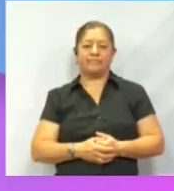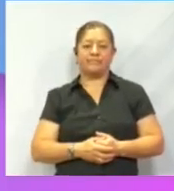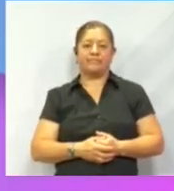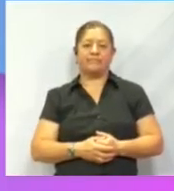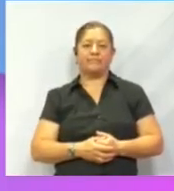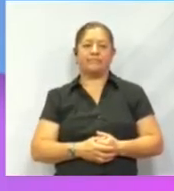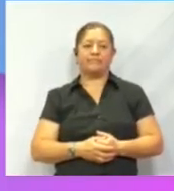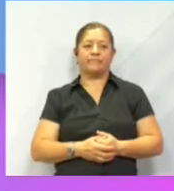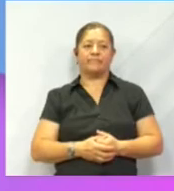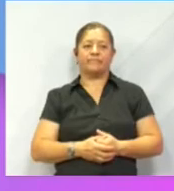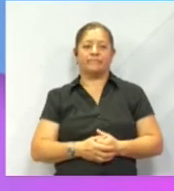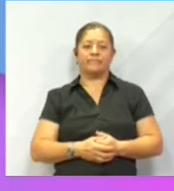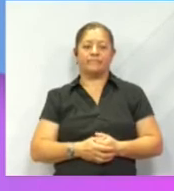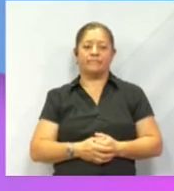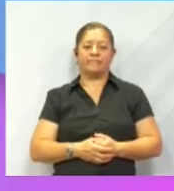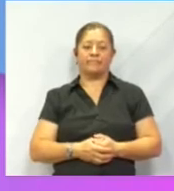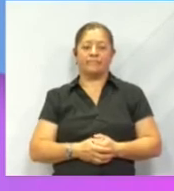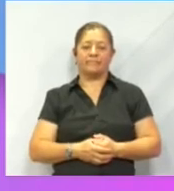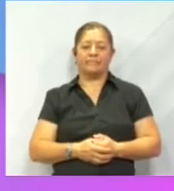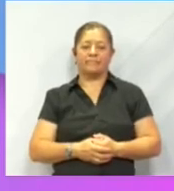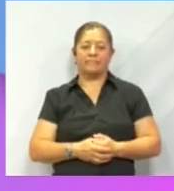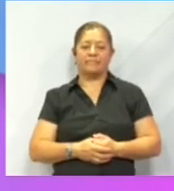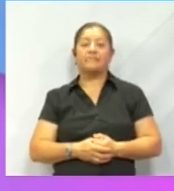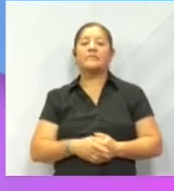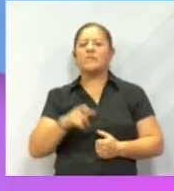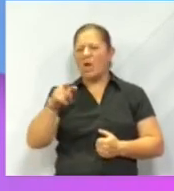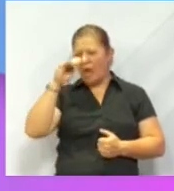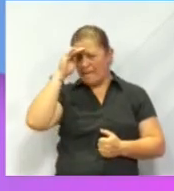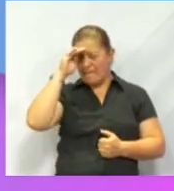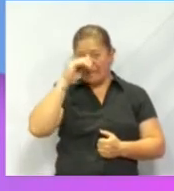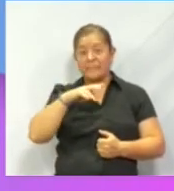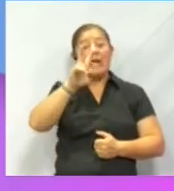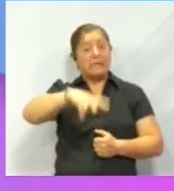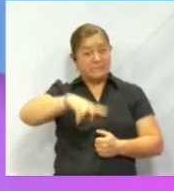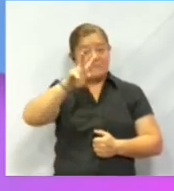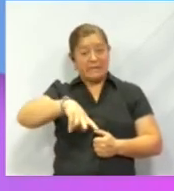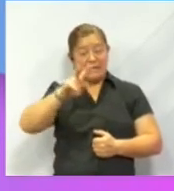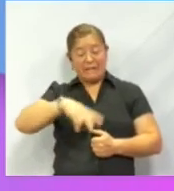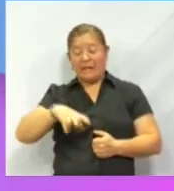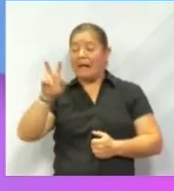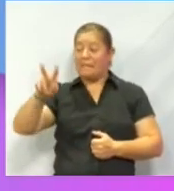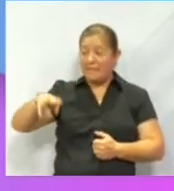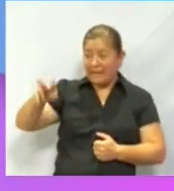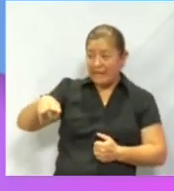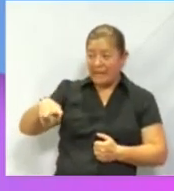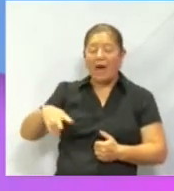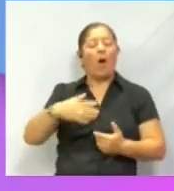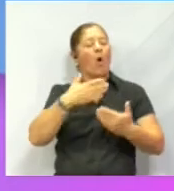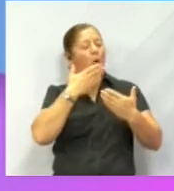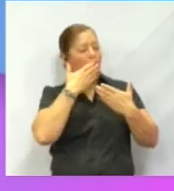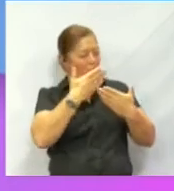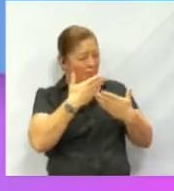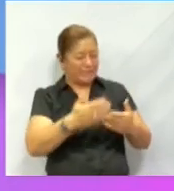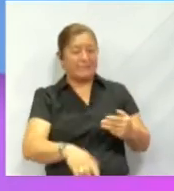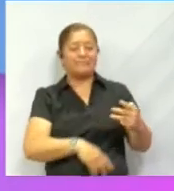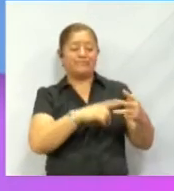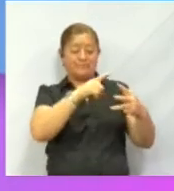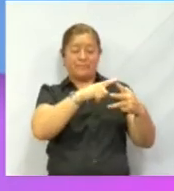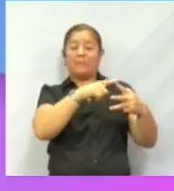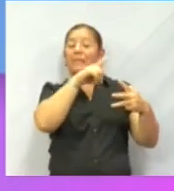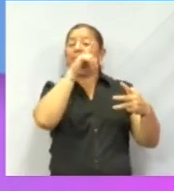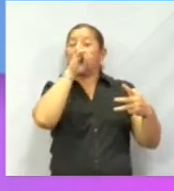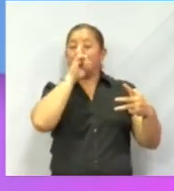Ajá. Mentira, ¿verdad? ¿Tú qué piensas, Valeria? Es verdad. Verdad. Ok. Entonces llevamos